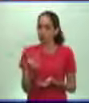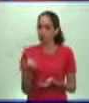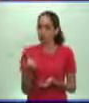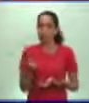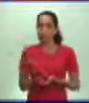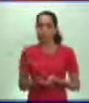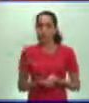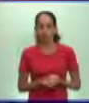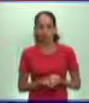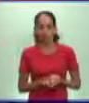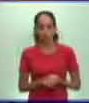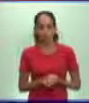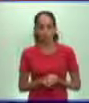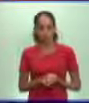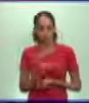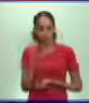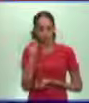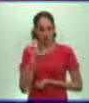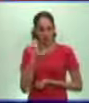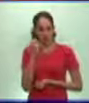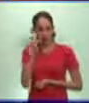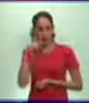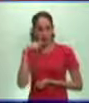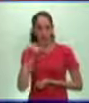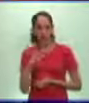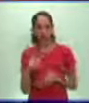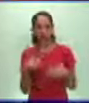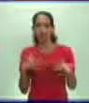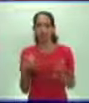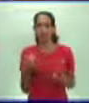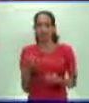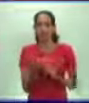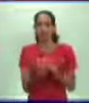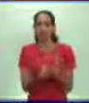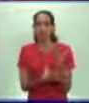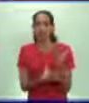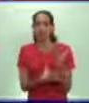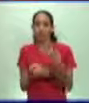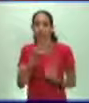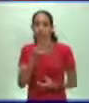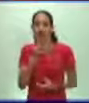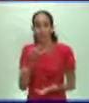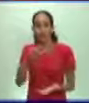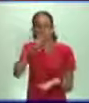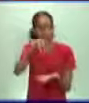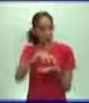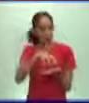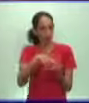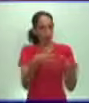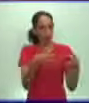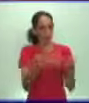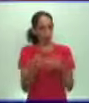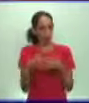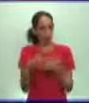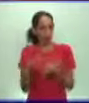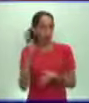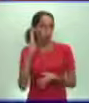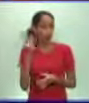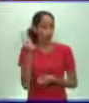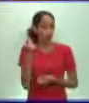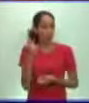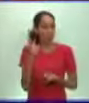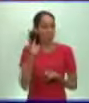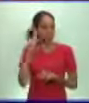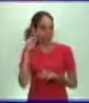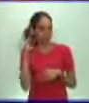por la que está atravesando el feudalismo también va surgiendo una nueva clase social. La burguesía, además quien tenía